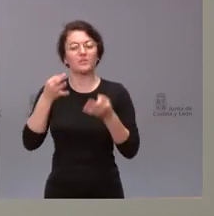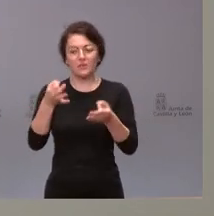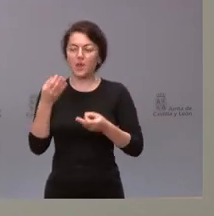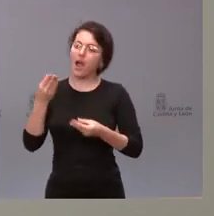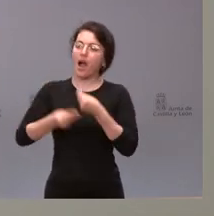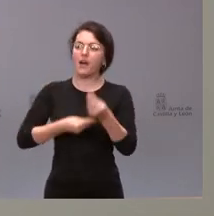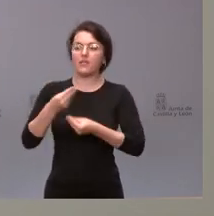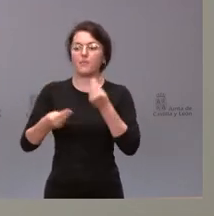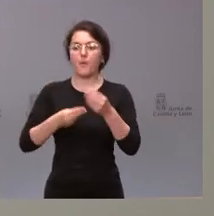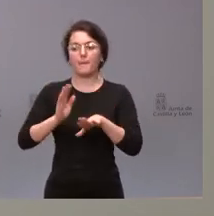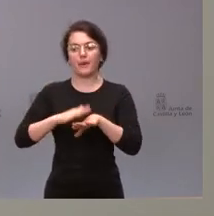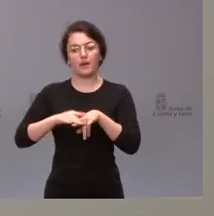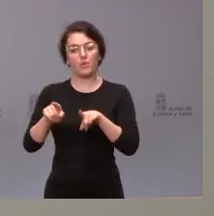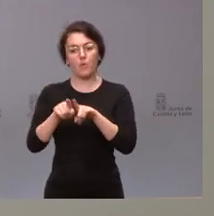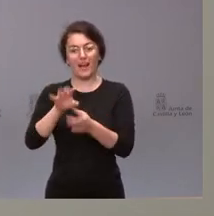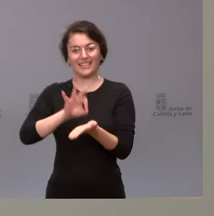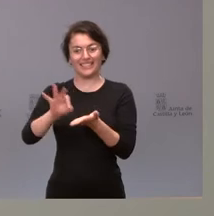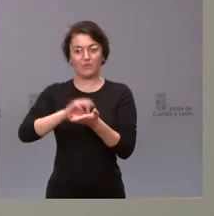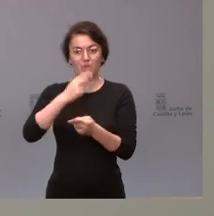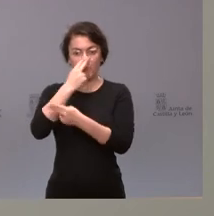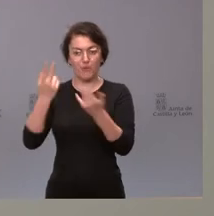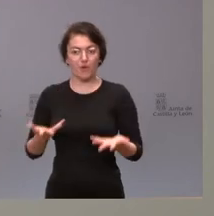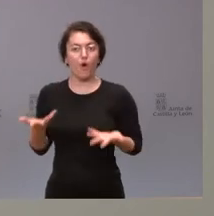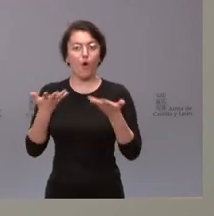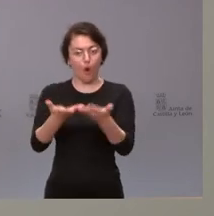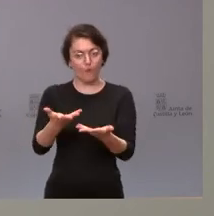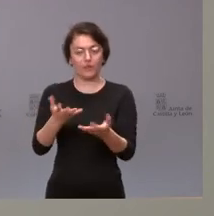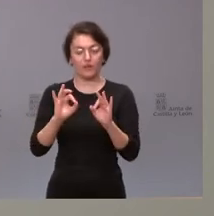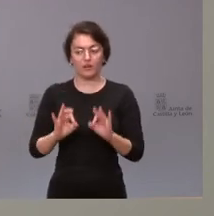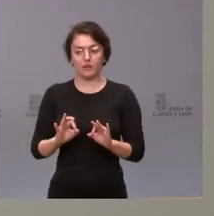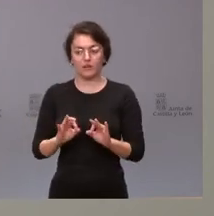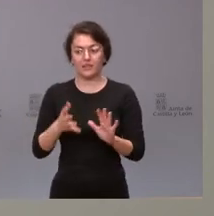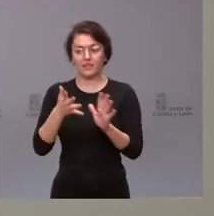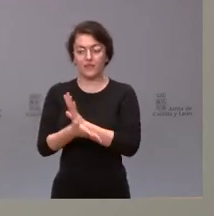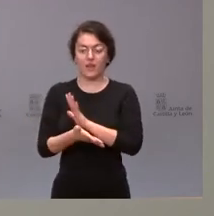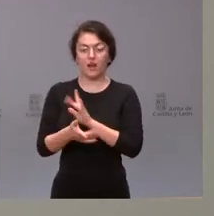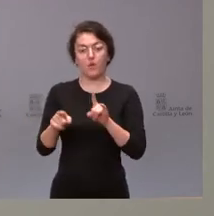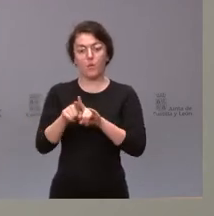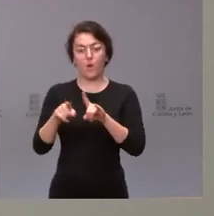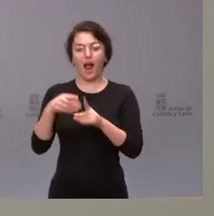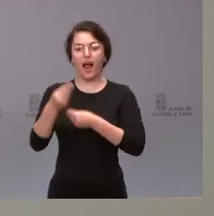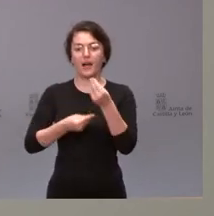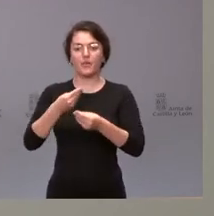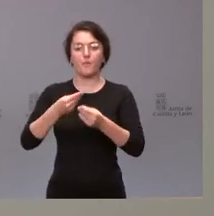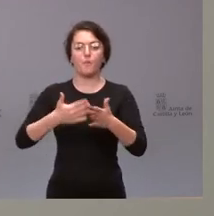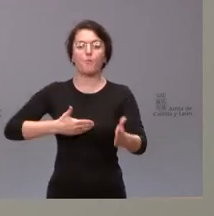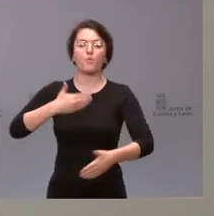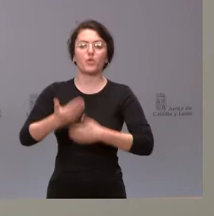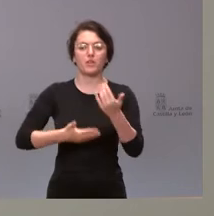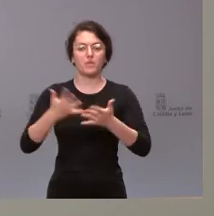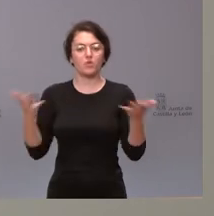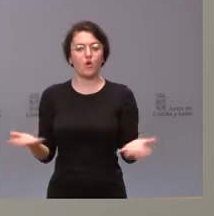asegurar la prestación de los servicios públicos en nuestra comunidad pues se establece cuál es el procedimiento más ágil, más eficaz